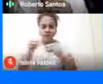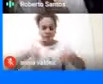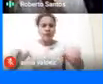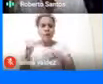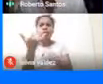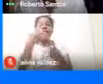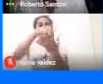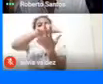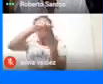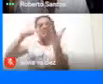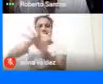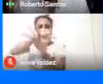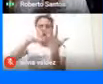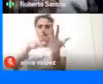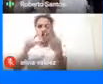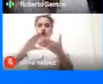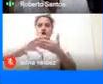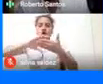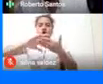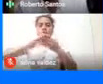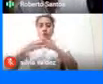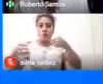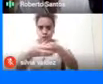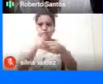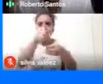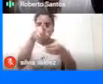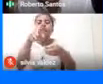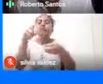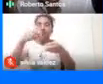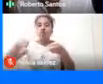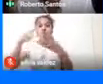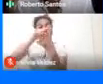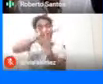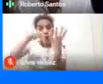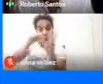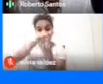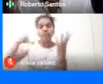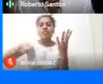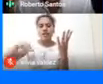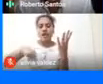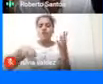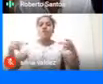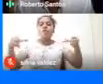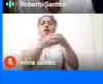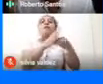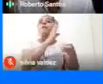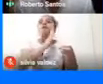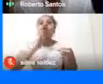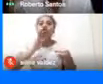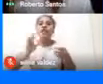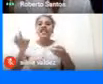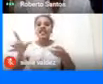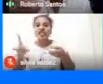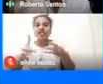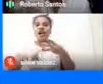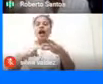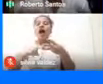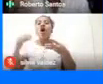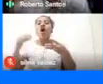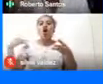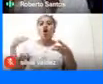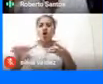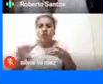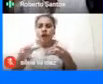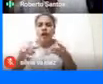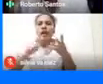Cinco comunidades De las cuales Cuatro Tienen sus templos Posa, Chía Cotas Esquilet Y Suba